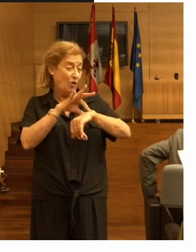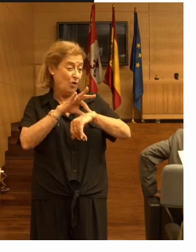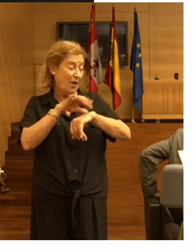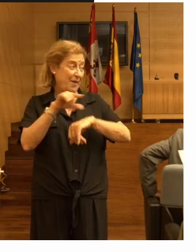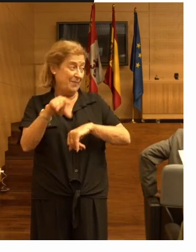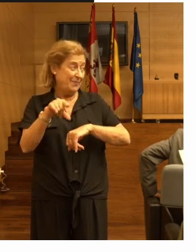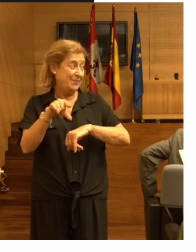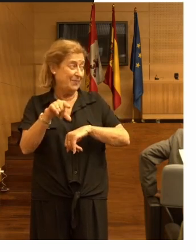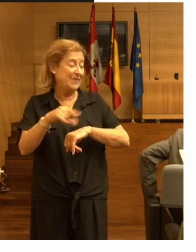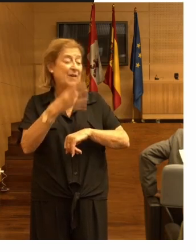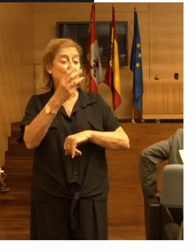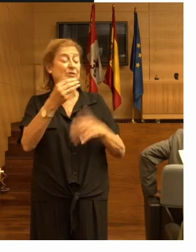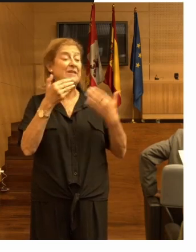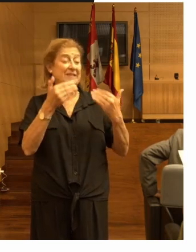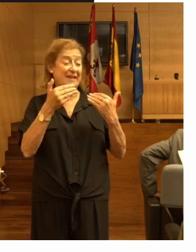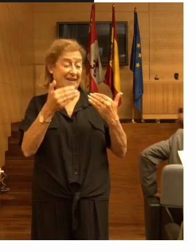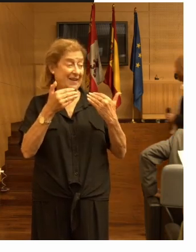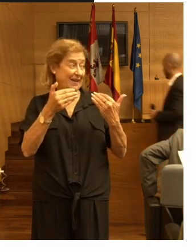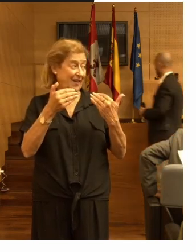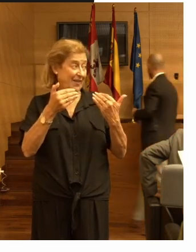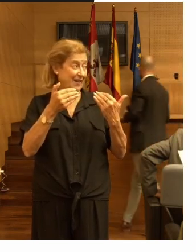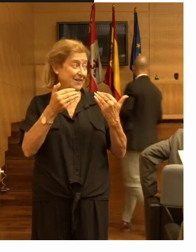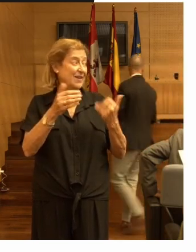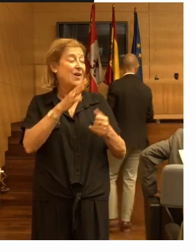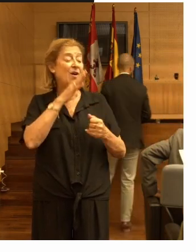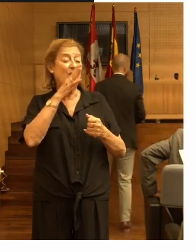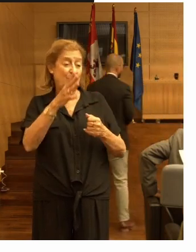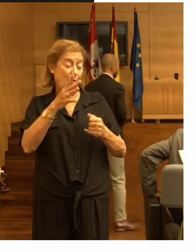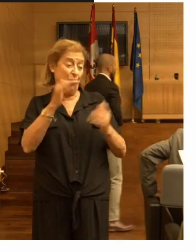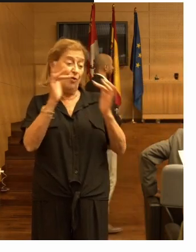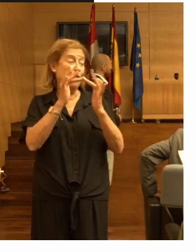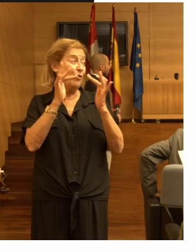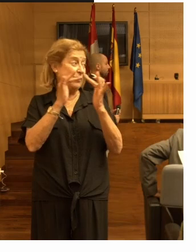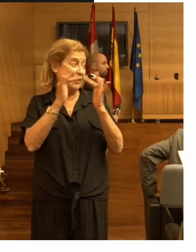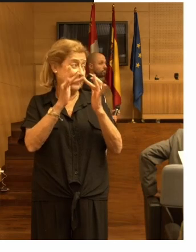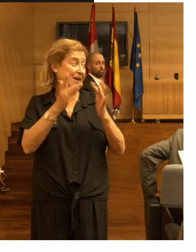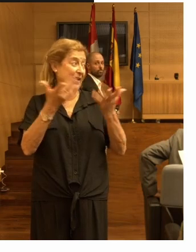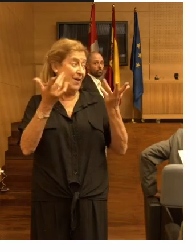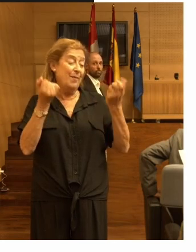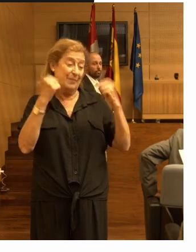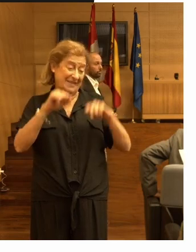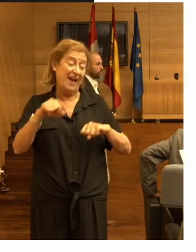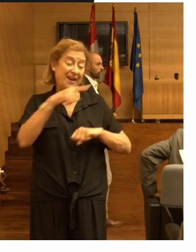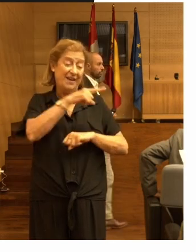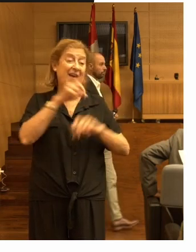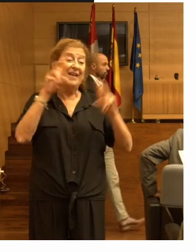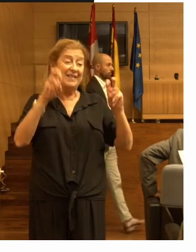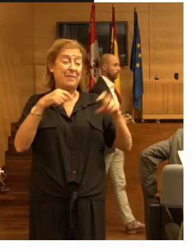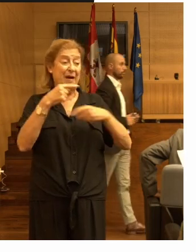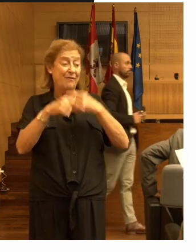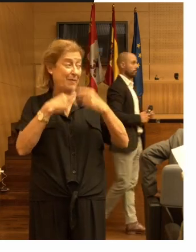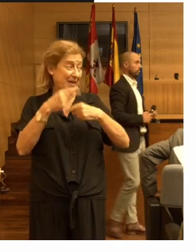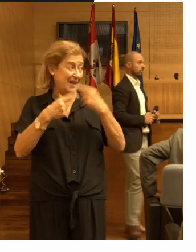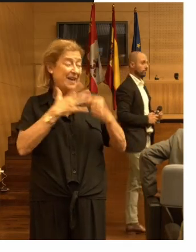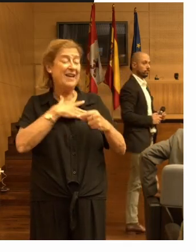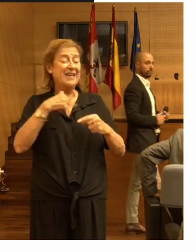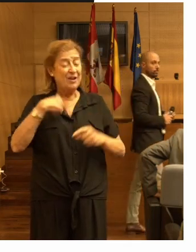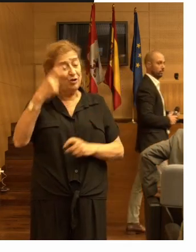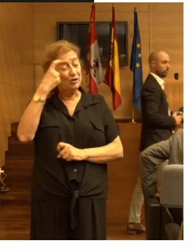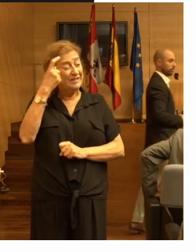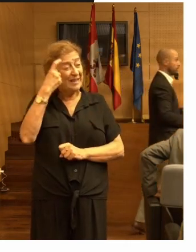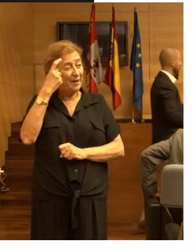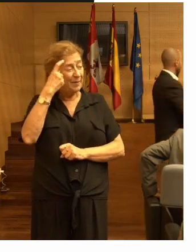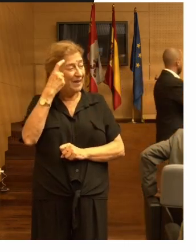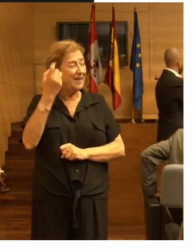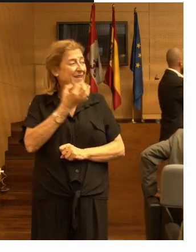muchas gracias evidentemente por conectarse a pesar de su tema familiar quisiera saber